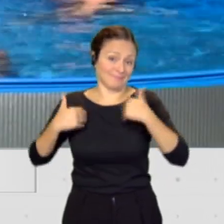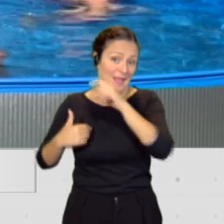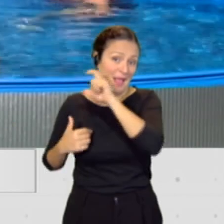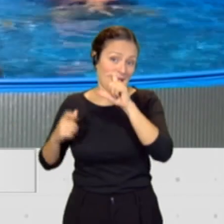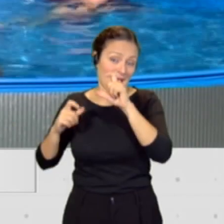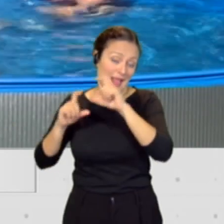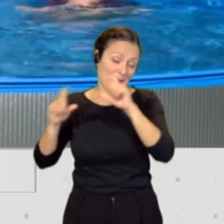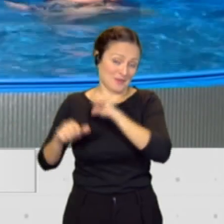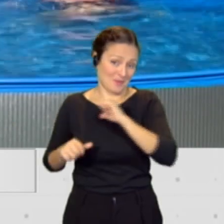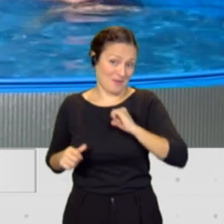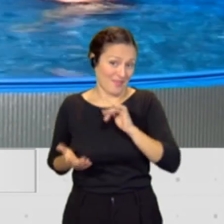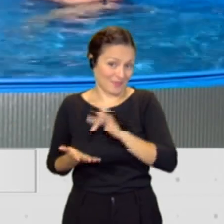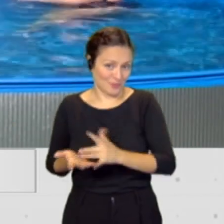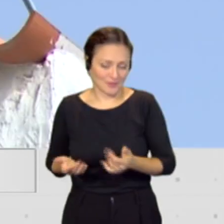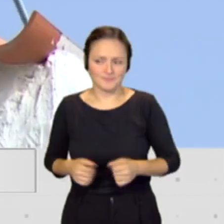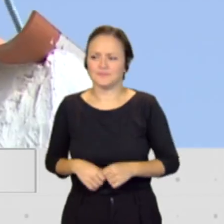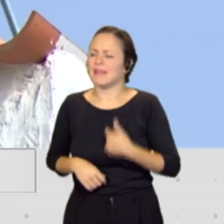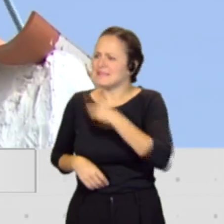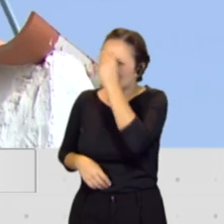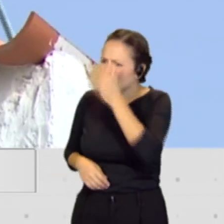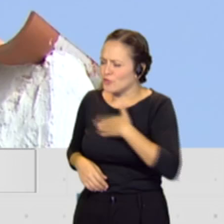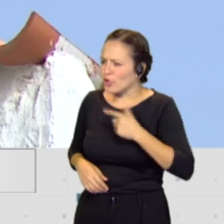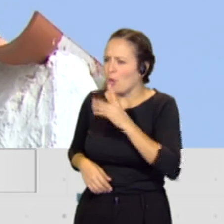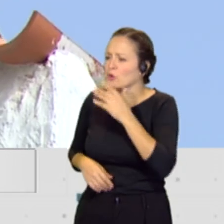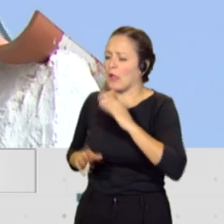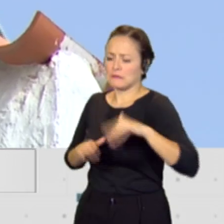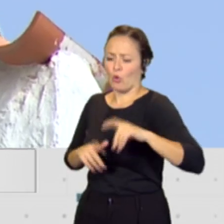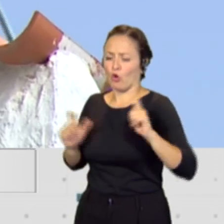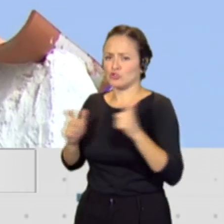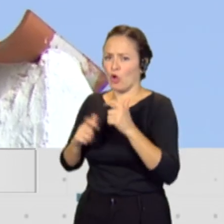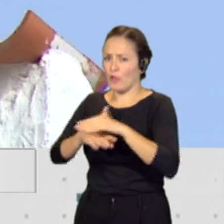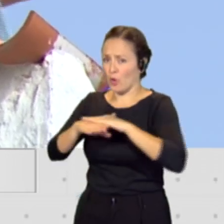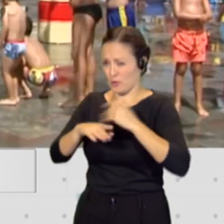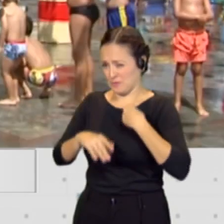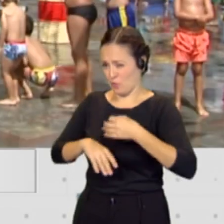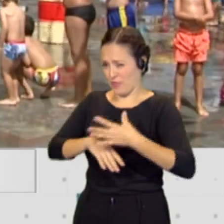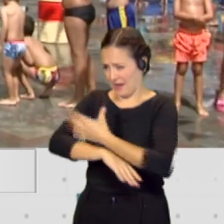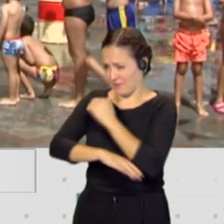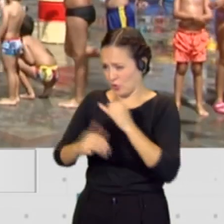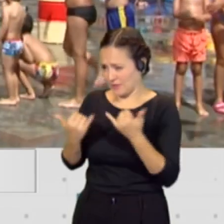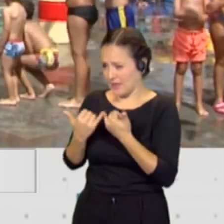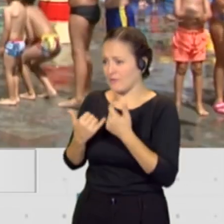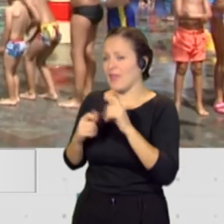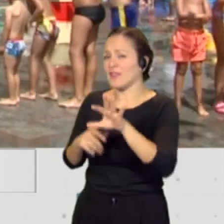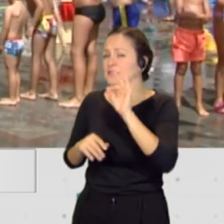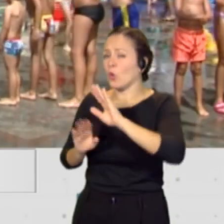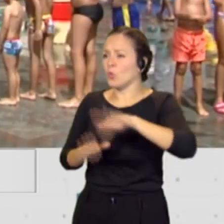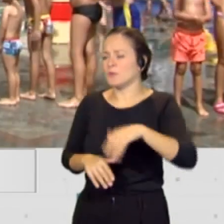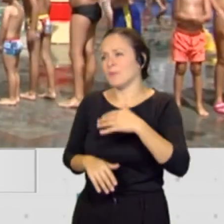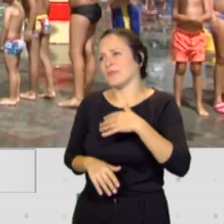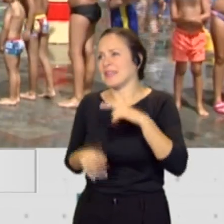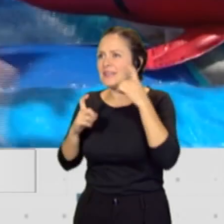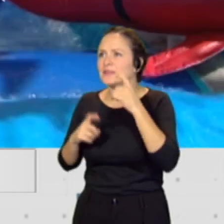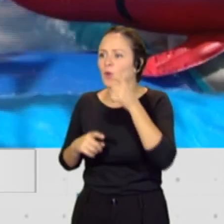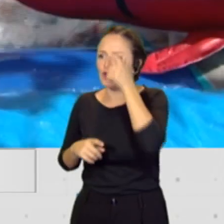también de una de las decisiones adoptadas en el último consejo de gobierno del Cabildo Insular de Tenerife que tiene que ver con acercar quizás las zonas rurales